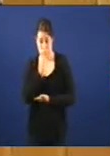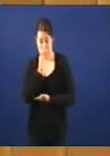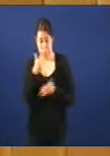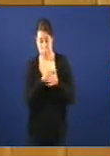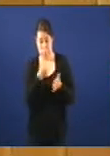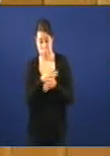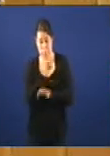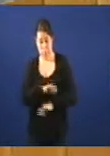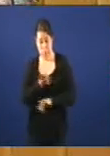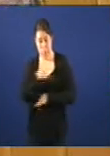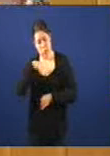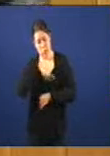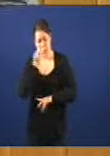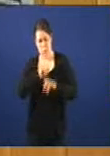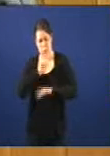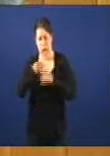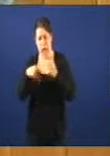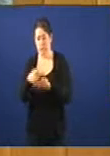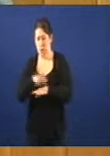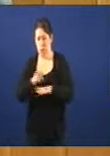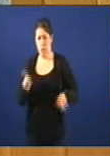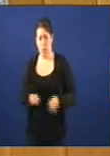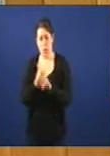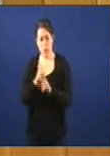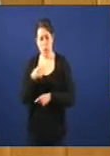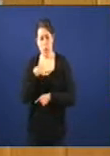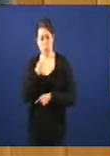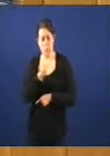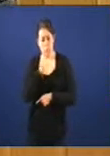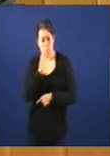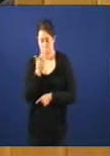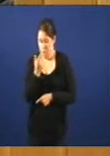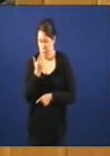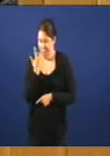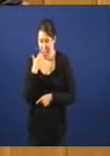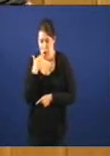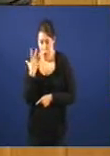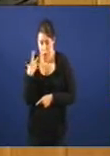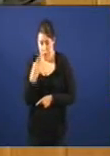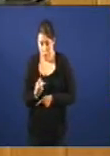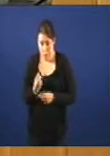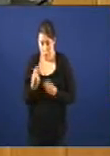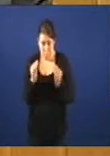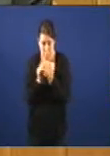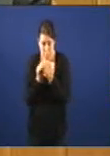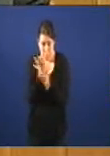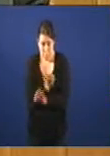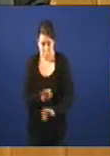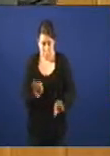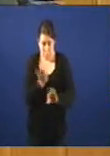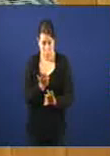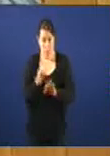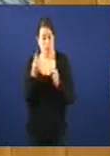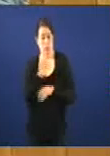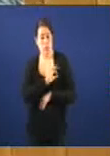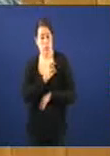teríamos problema de estar aquí hasta ahora que fora. Eu o digo porque a mi me pareceu tremendamente estrano de onte e non o compartía. Pero se o señor Román quere que falemos de eso,